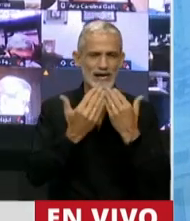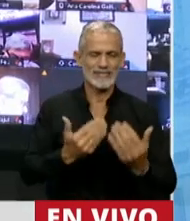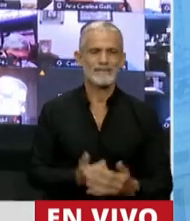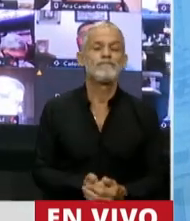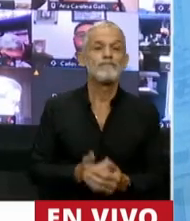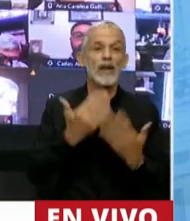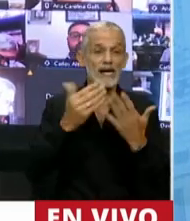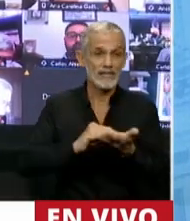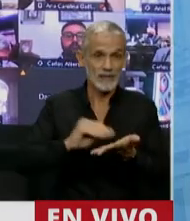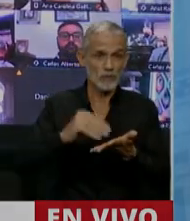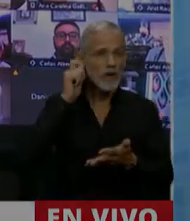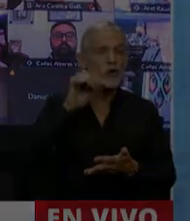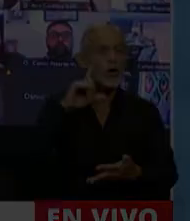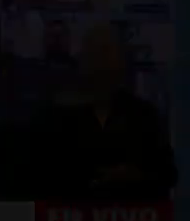Gracias, diputado Gioja.